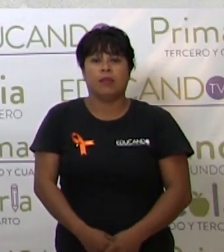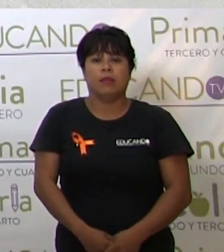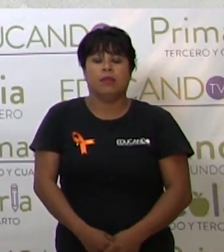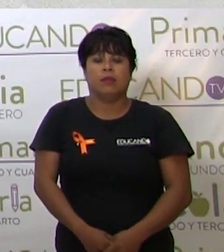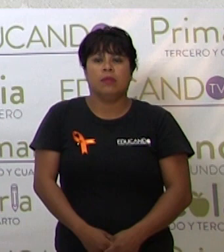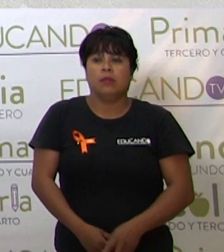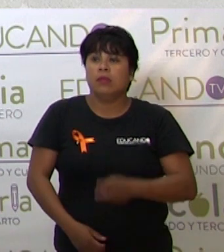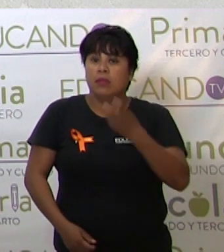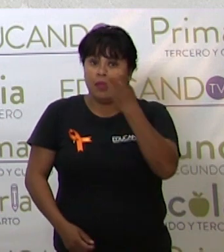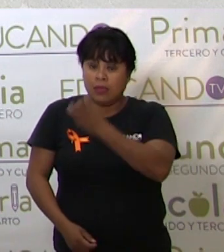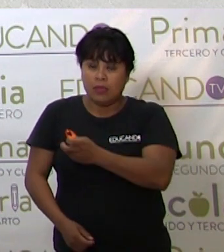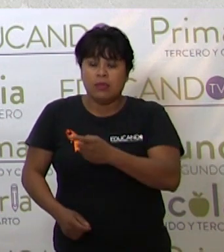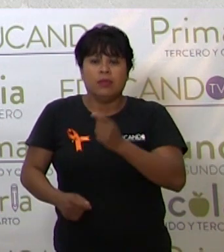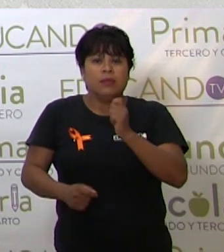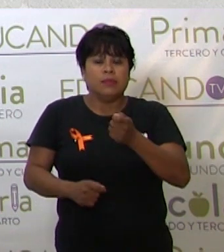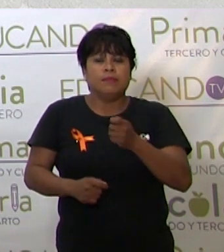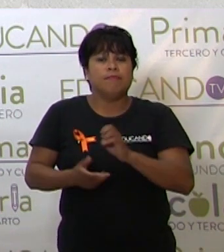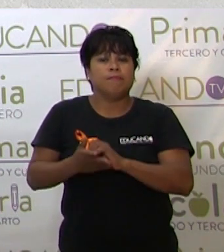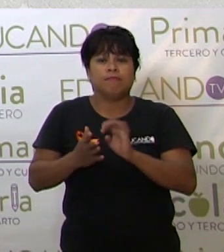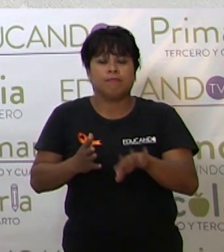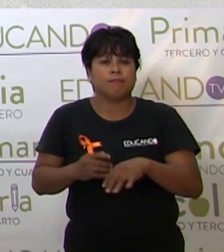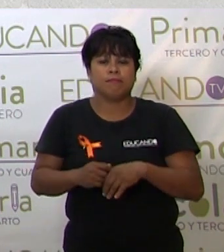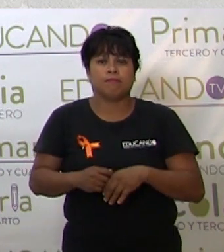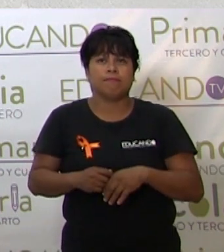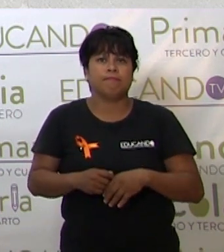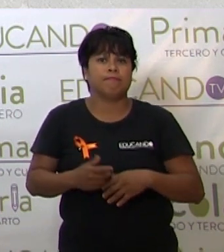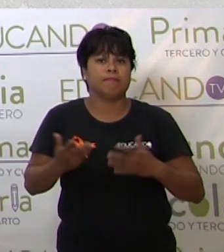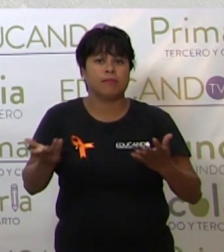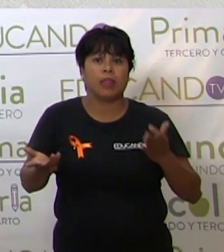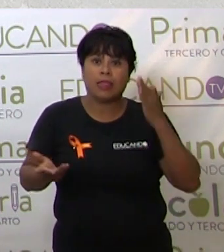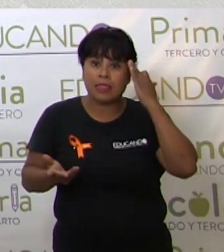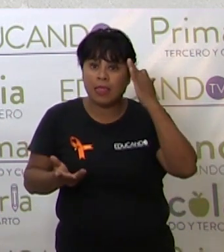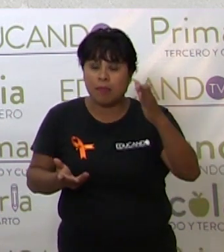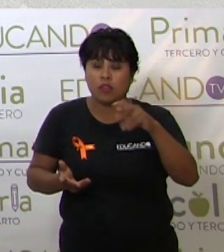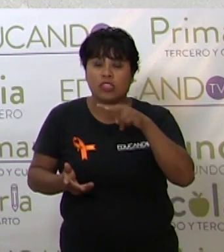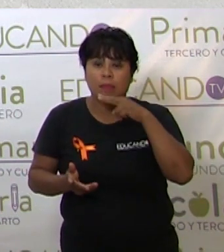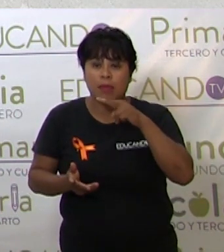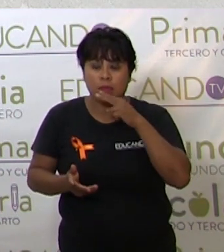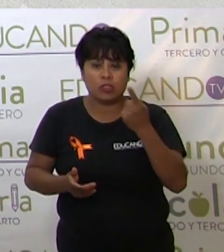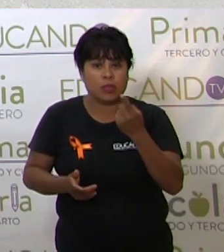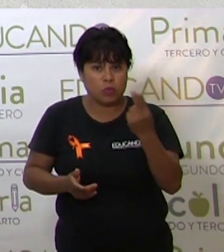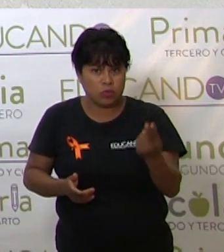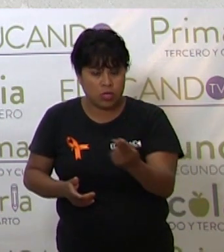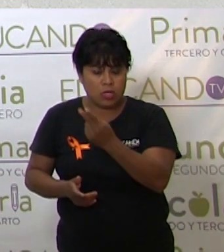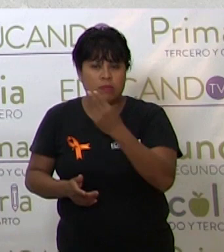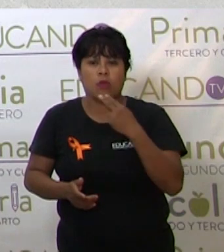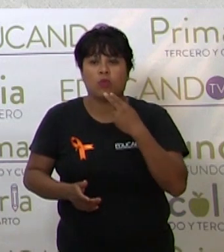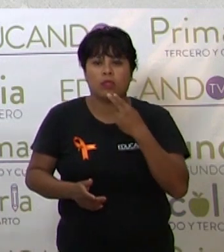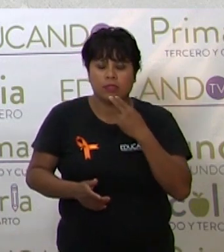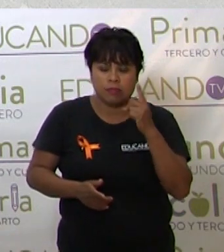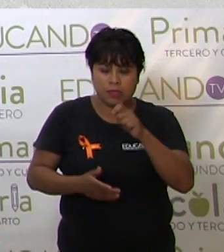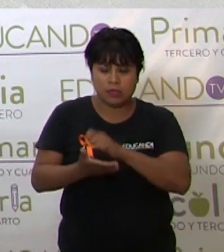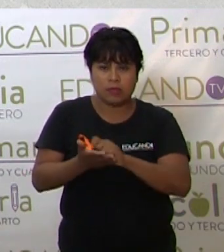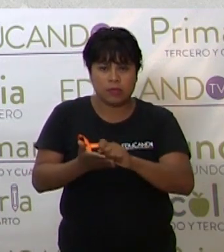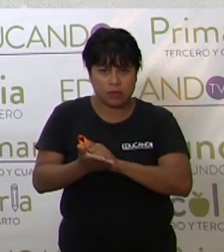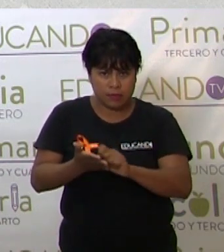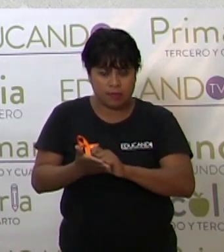Esas son, digamos, entonces, los tiempos verbales que ustedes van a utilizar para escribir su